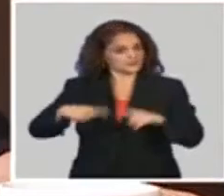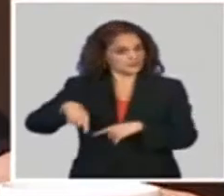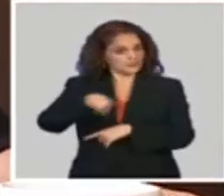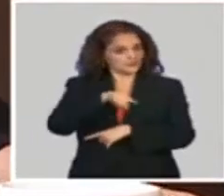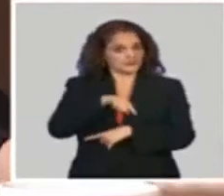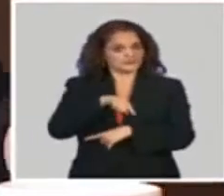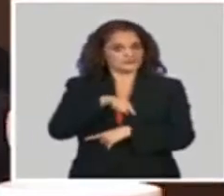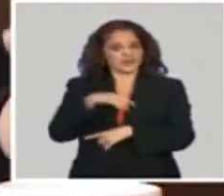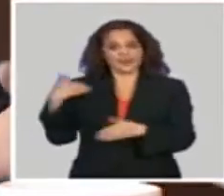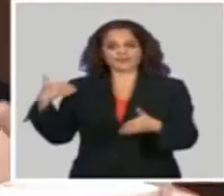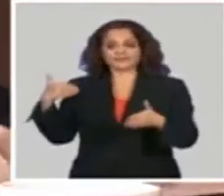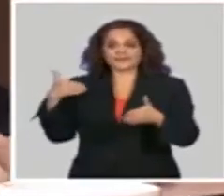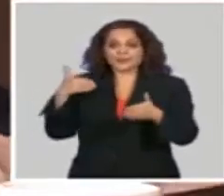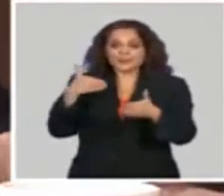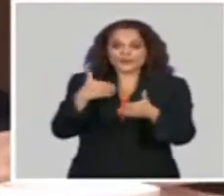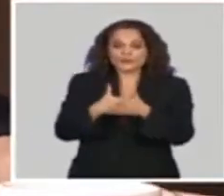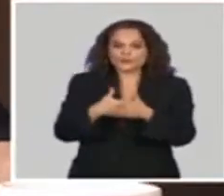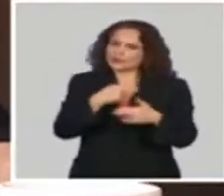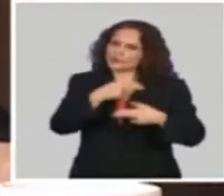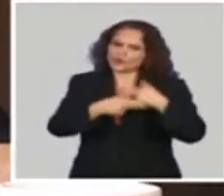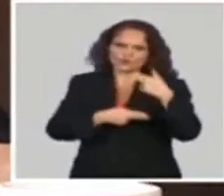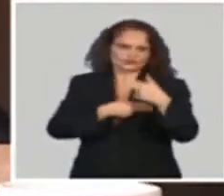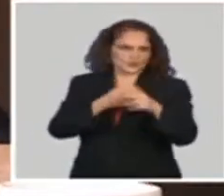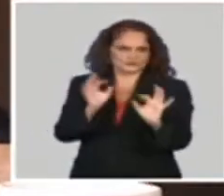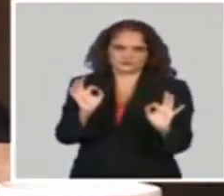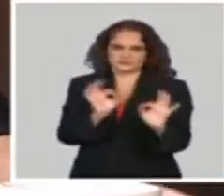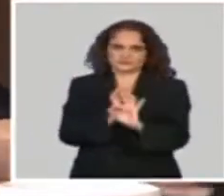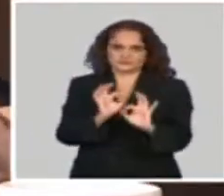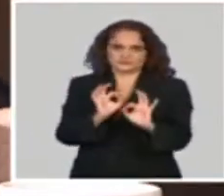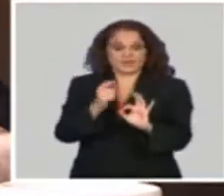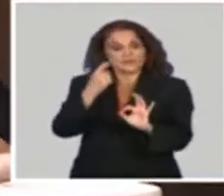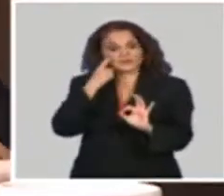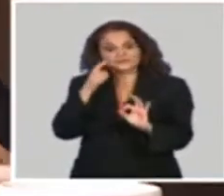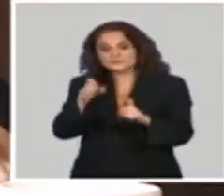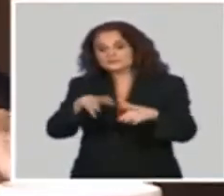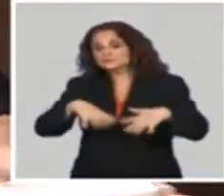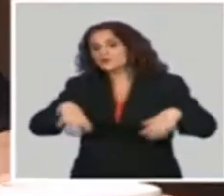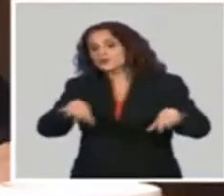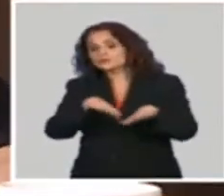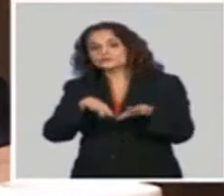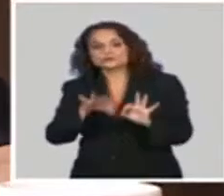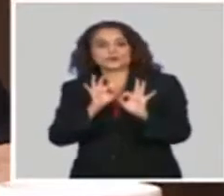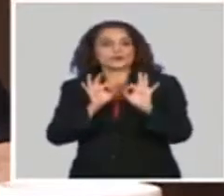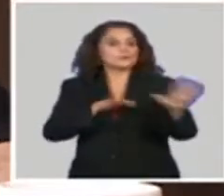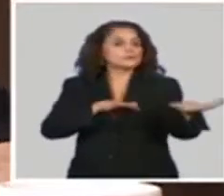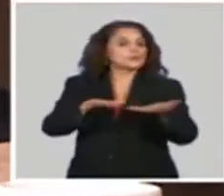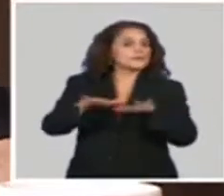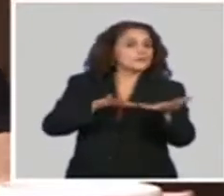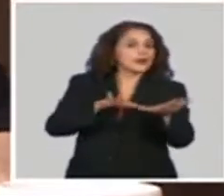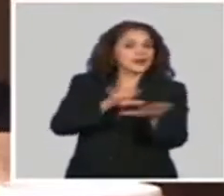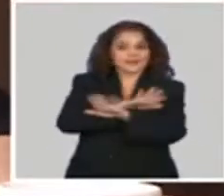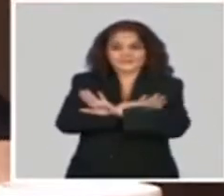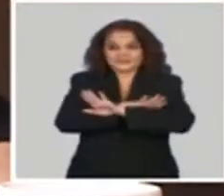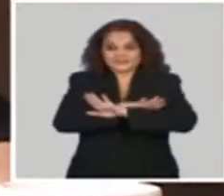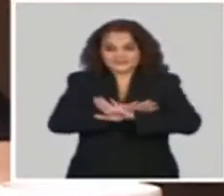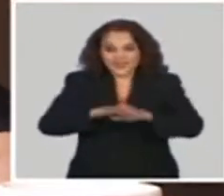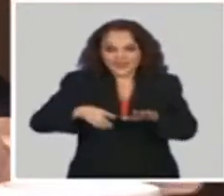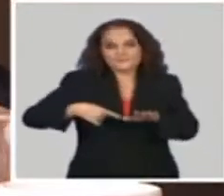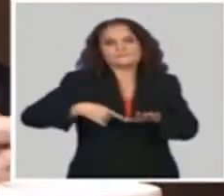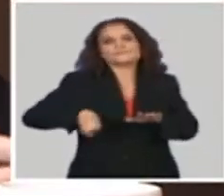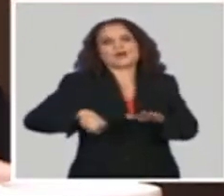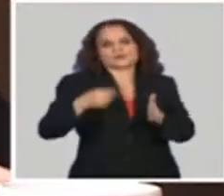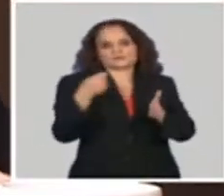se aplica. Hay que esperar a que estén las condiciones para ello y hasta que eso no suceda, ese impuesto no se va a aplicar y no se tiene